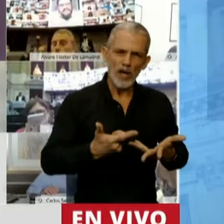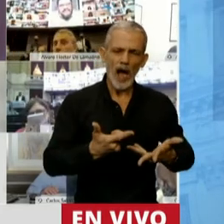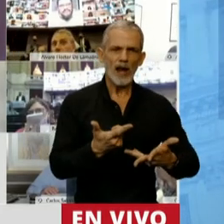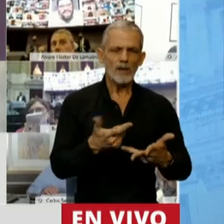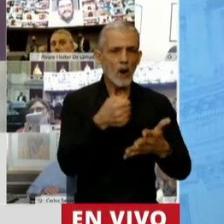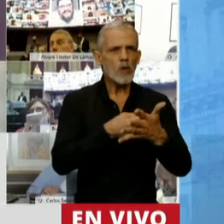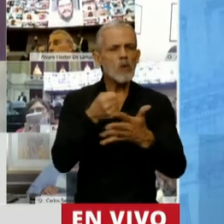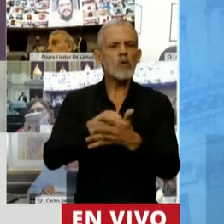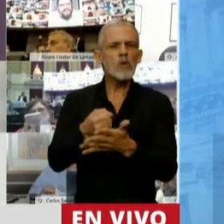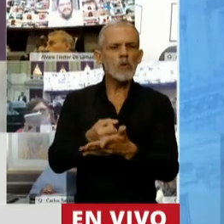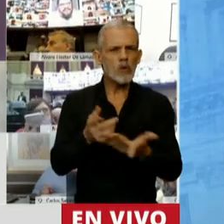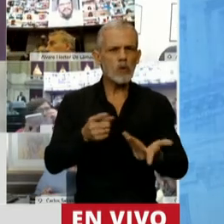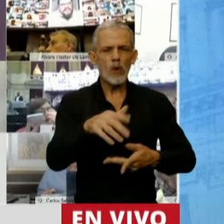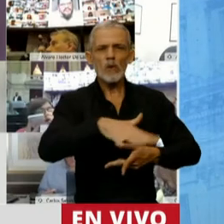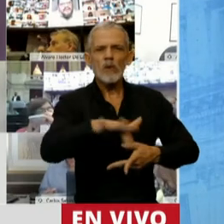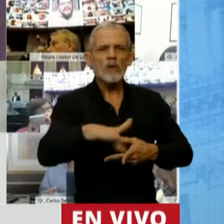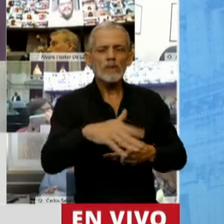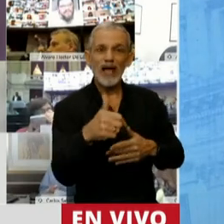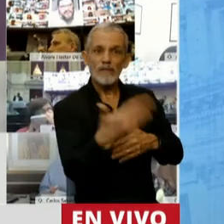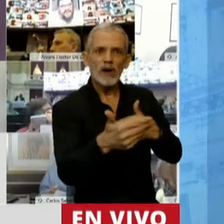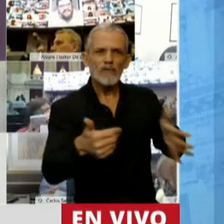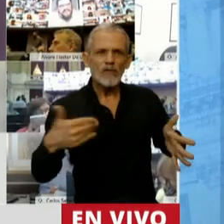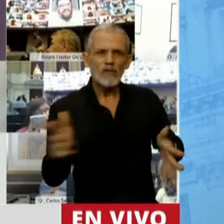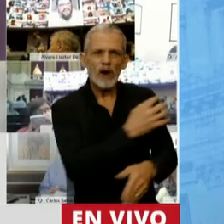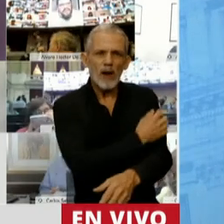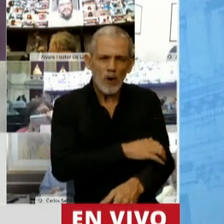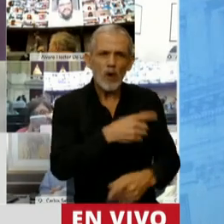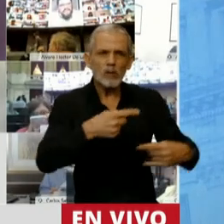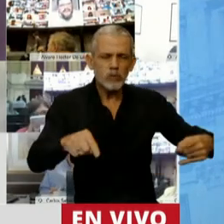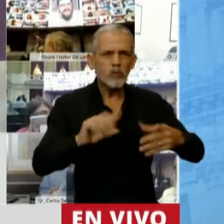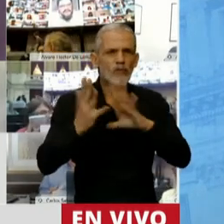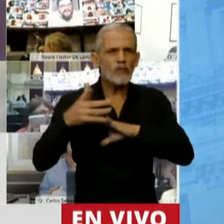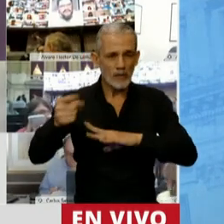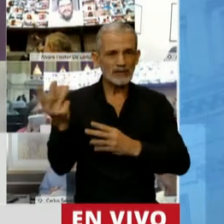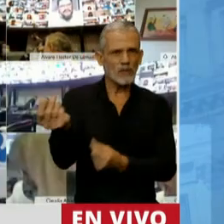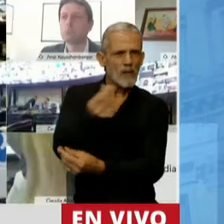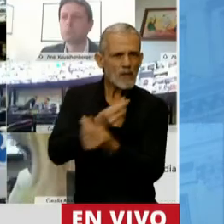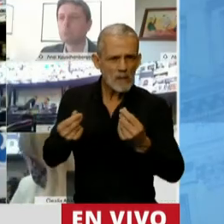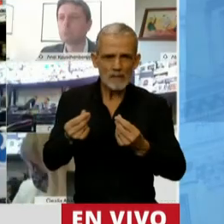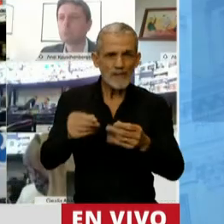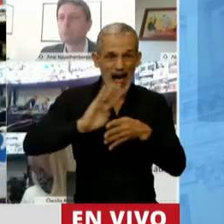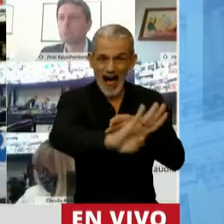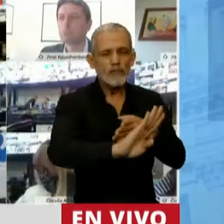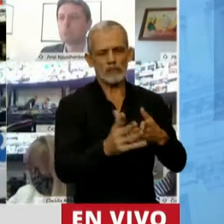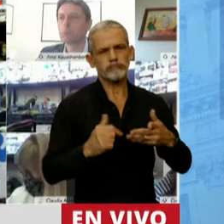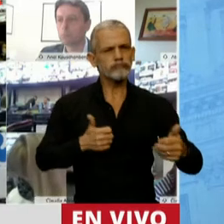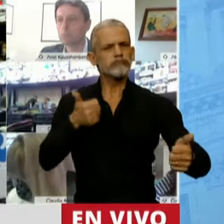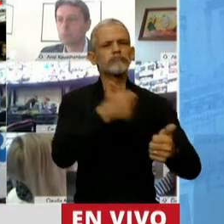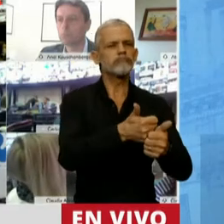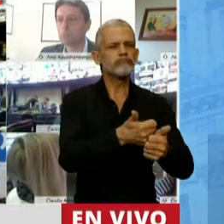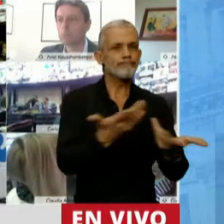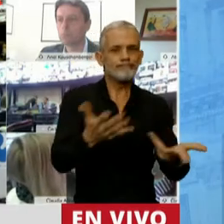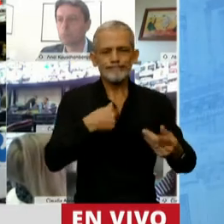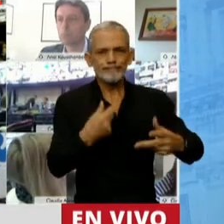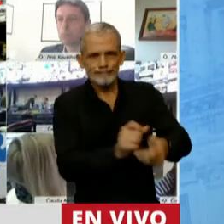tratando de estar cerca de los que iban quedando afuera de ese modelo neoliberal y tratando de hacer lo que podíamos con nuestras